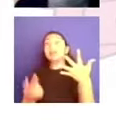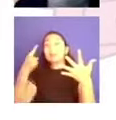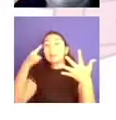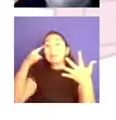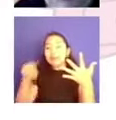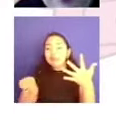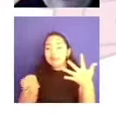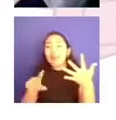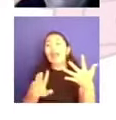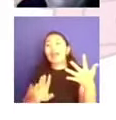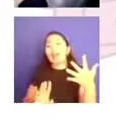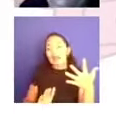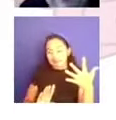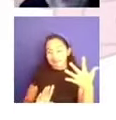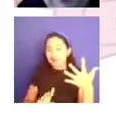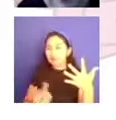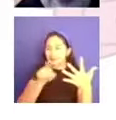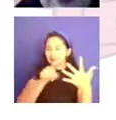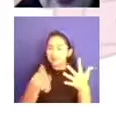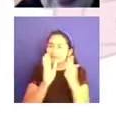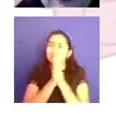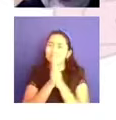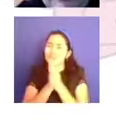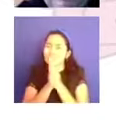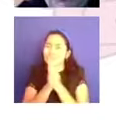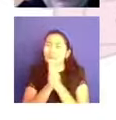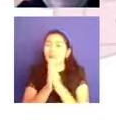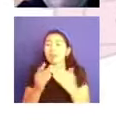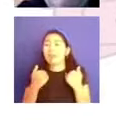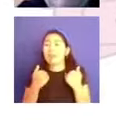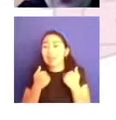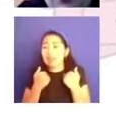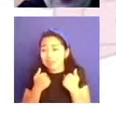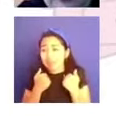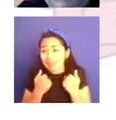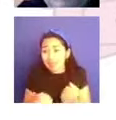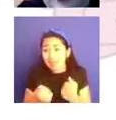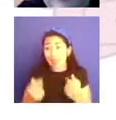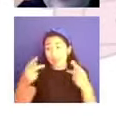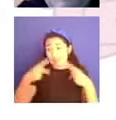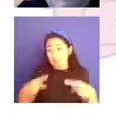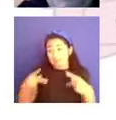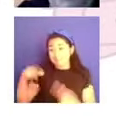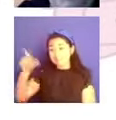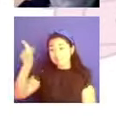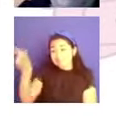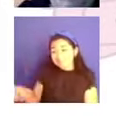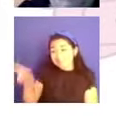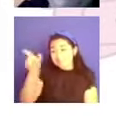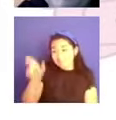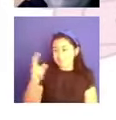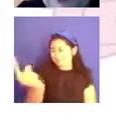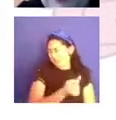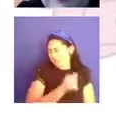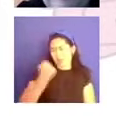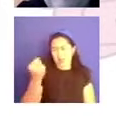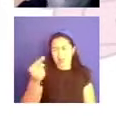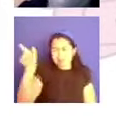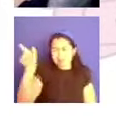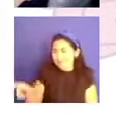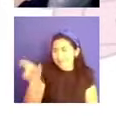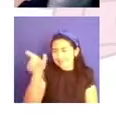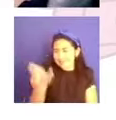que logremos comprender que todas las personas, ustedes, nosotros, los que estamos